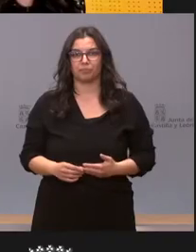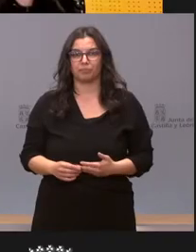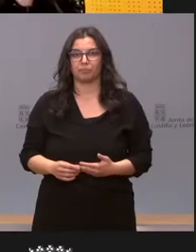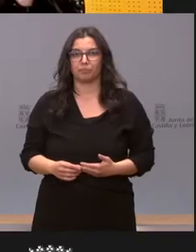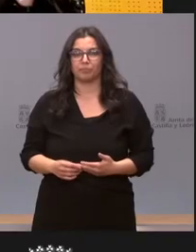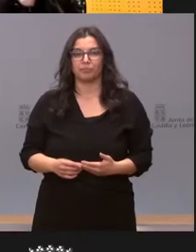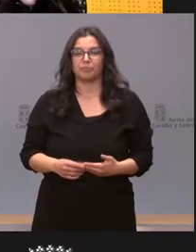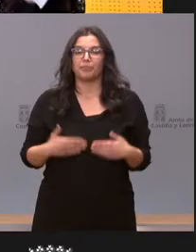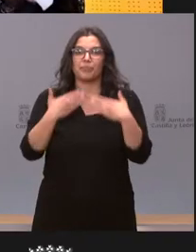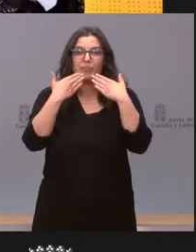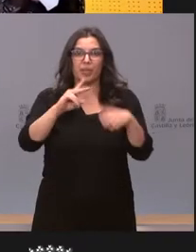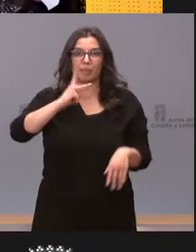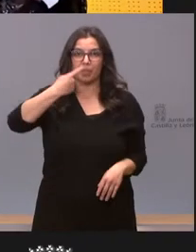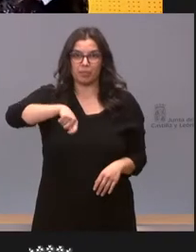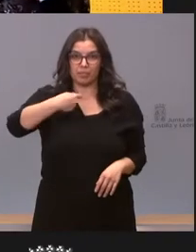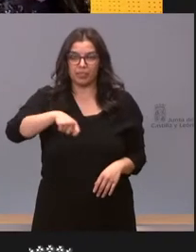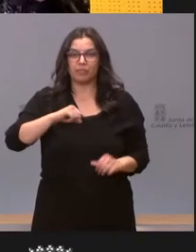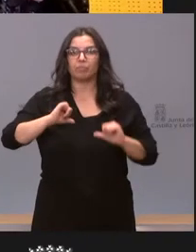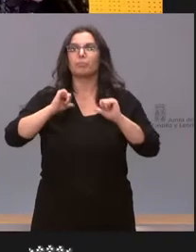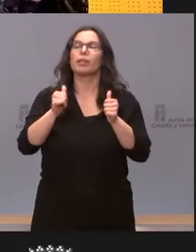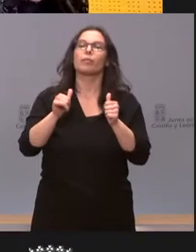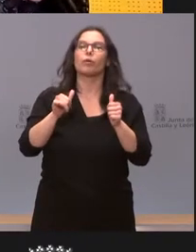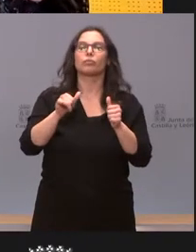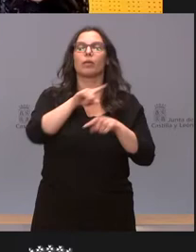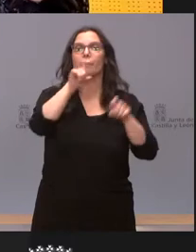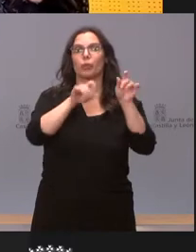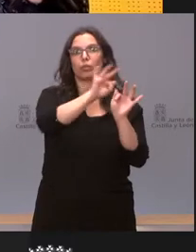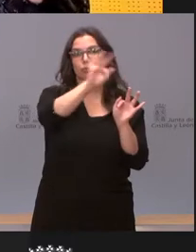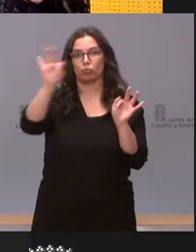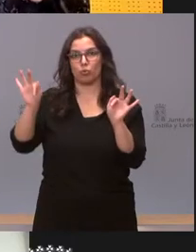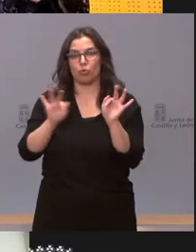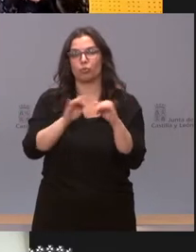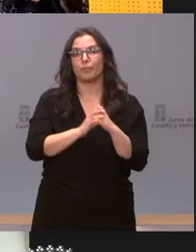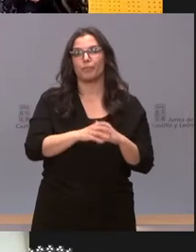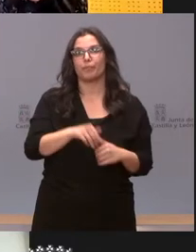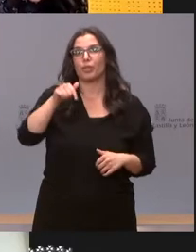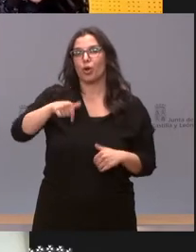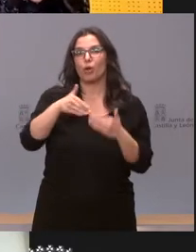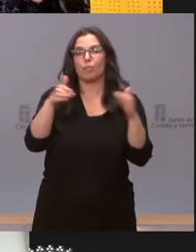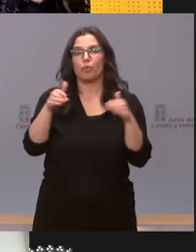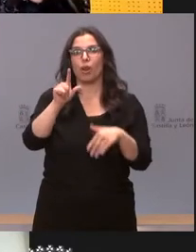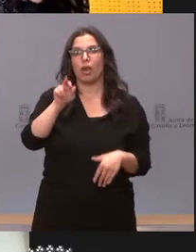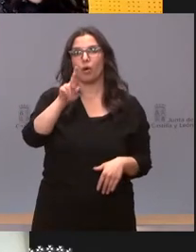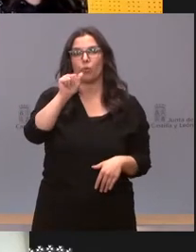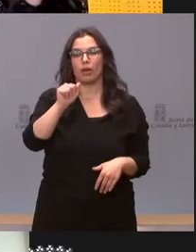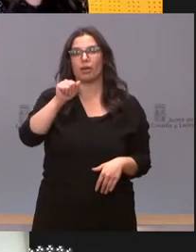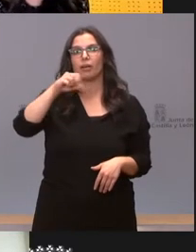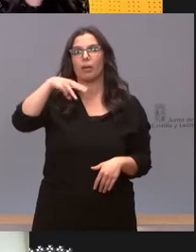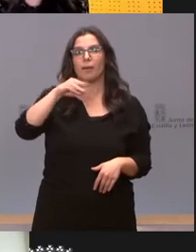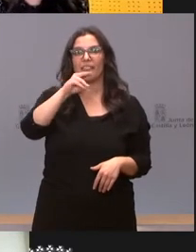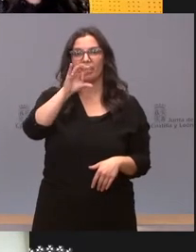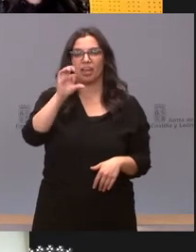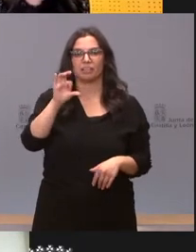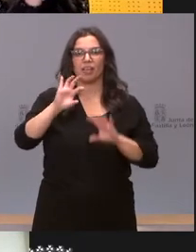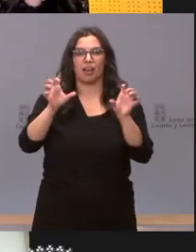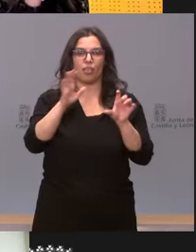Gracias, vicepresidente. Pues vamos a comenzar con ese turno de preguntas y hoy cortará el hielo Laura Macías, de Radio Nacional de España.